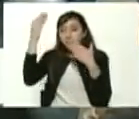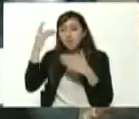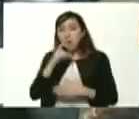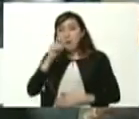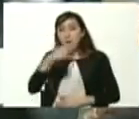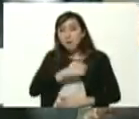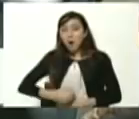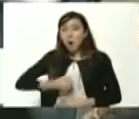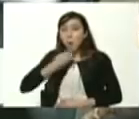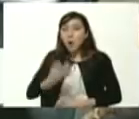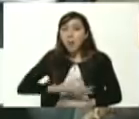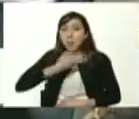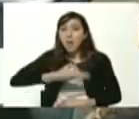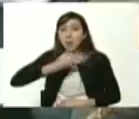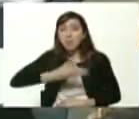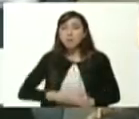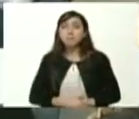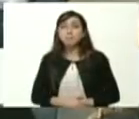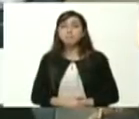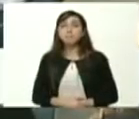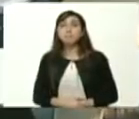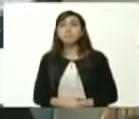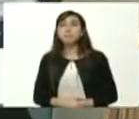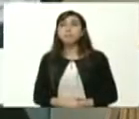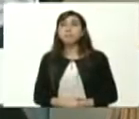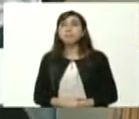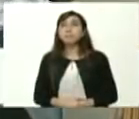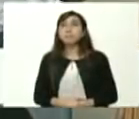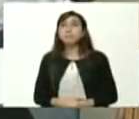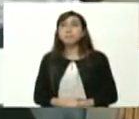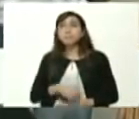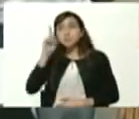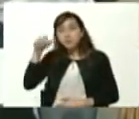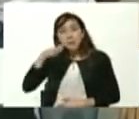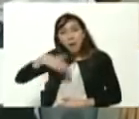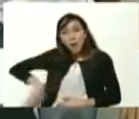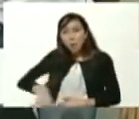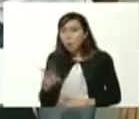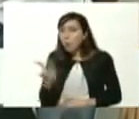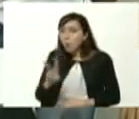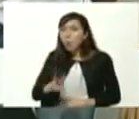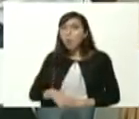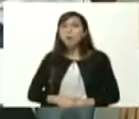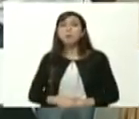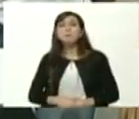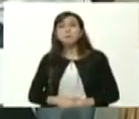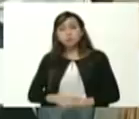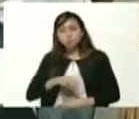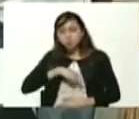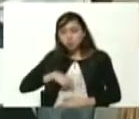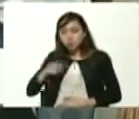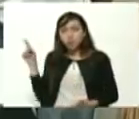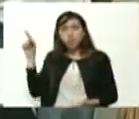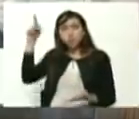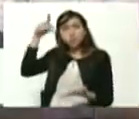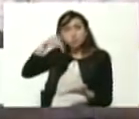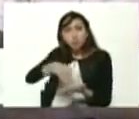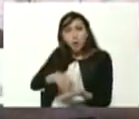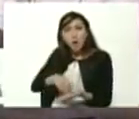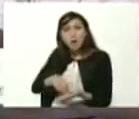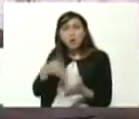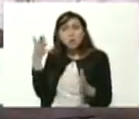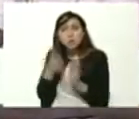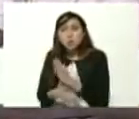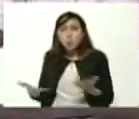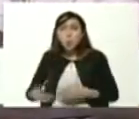buenas tardes a usted al pueblo de Venezuela nos encontramos nos encontramos desde